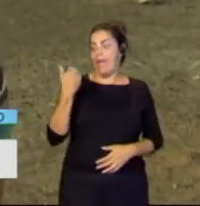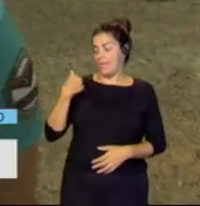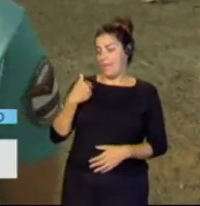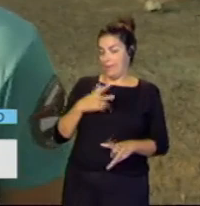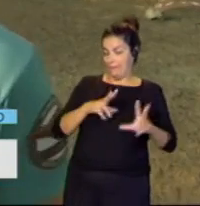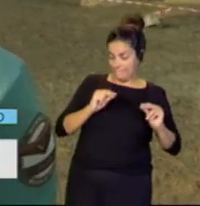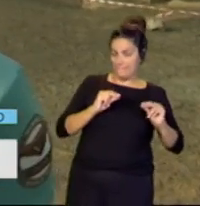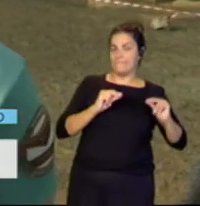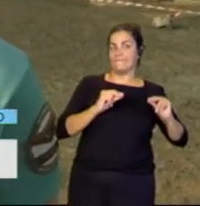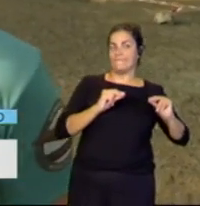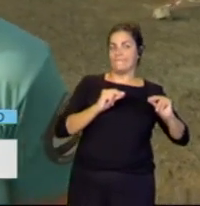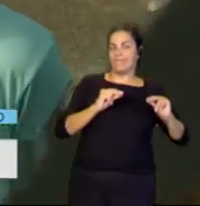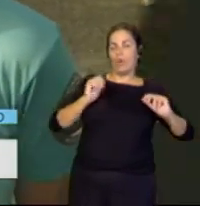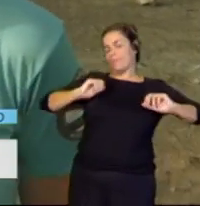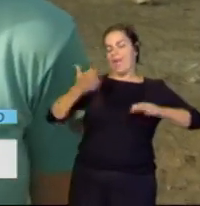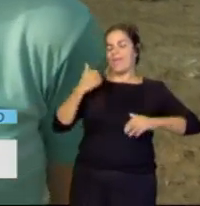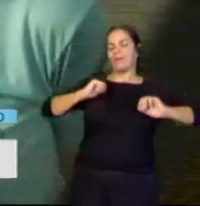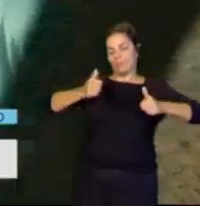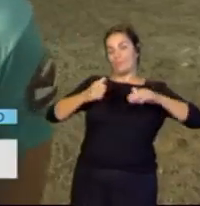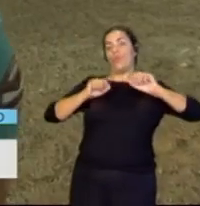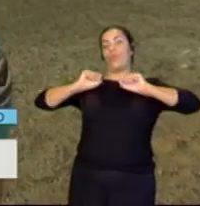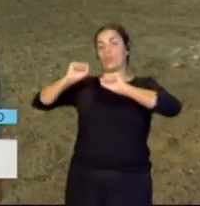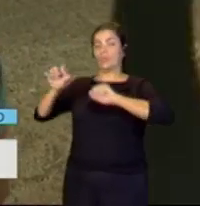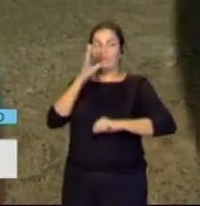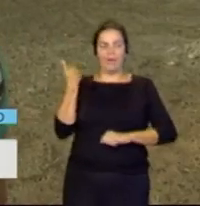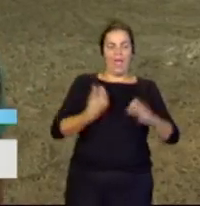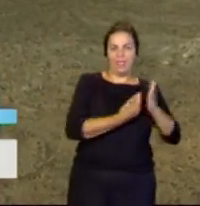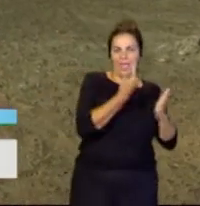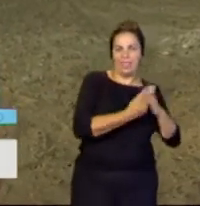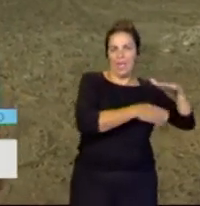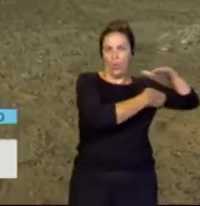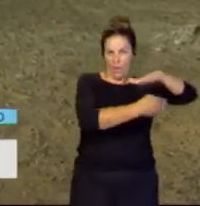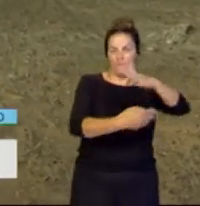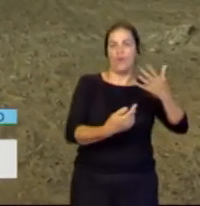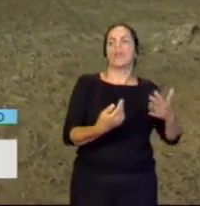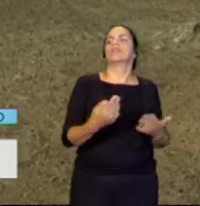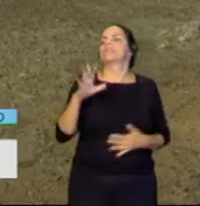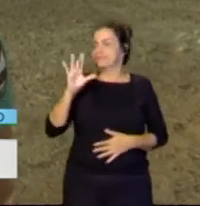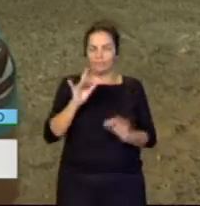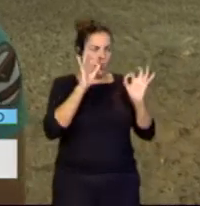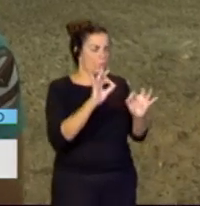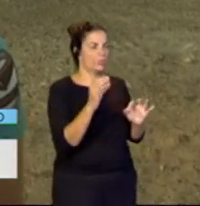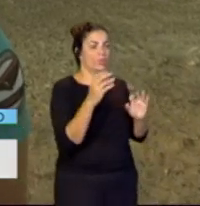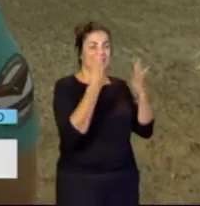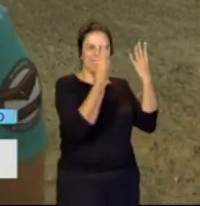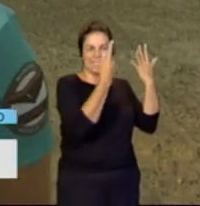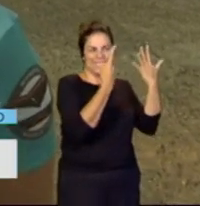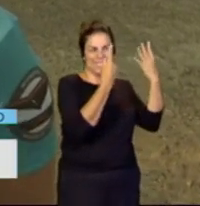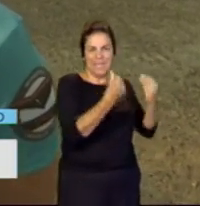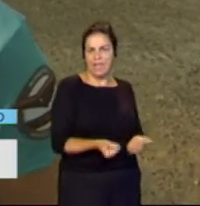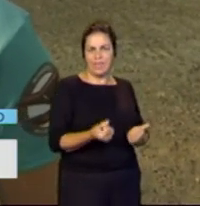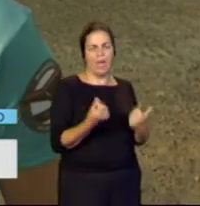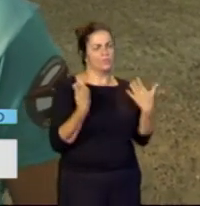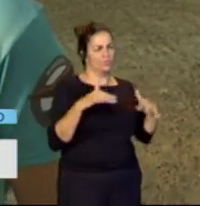modalidad de windsurf tras varios días de windfoil, ¿verdad? Correcto. Hemos tenido seis días con muchísima acción en el